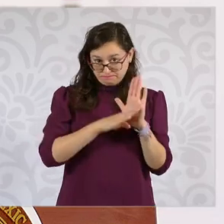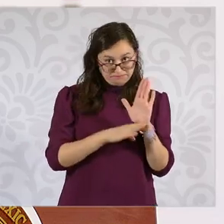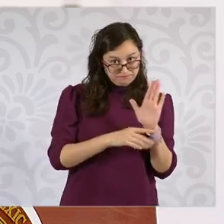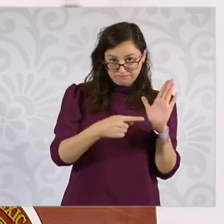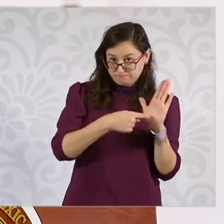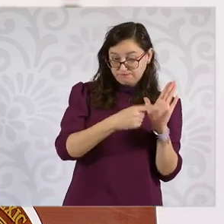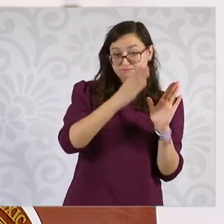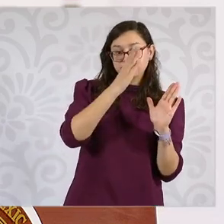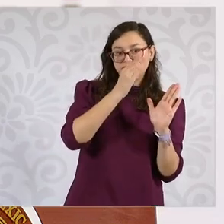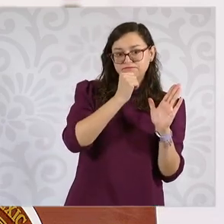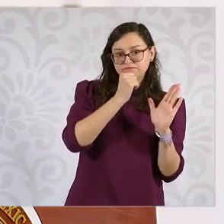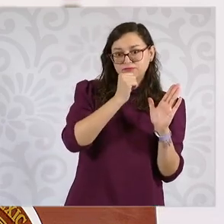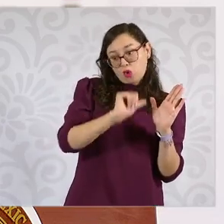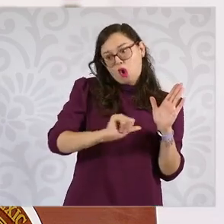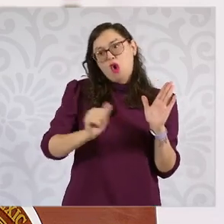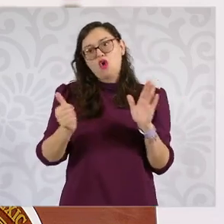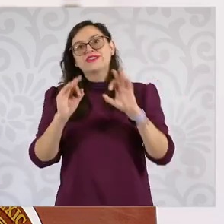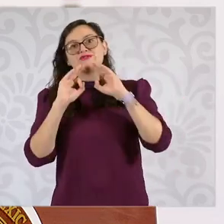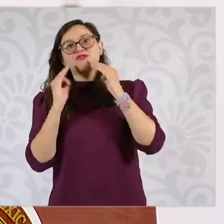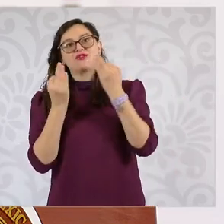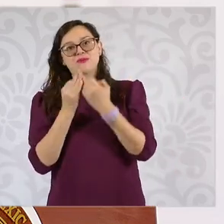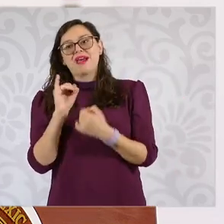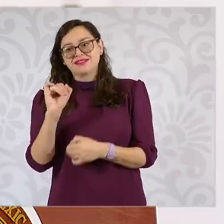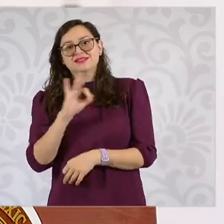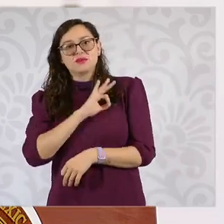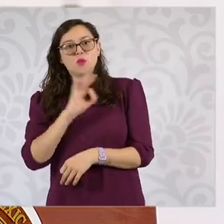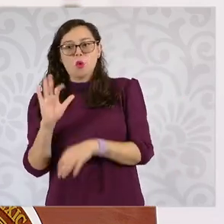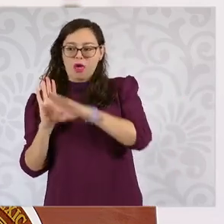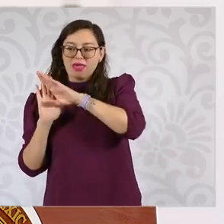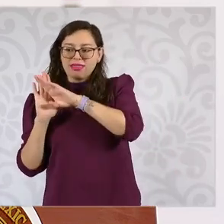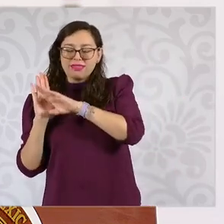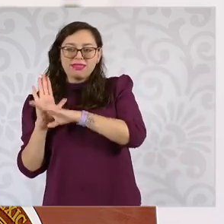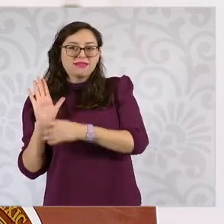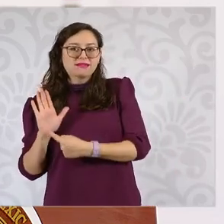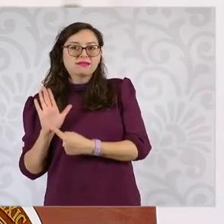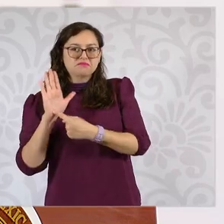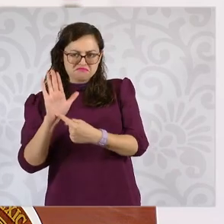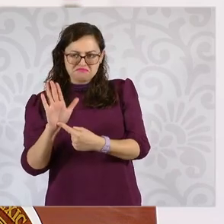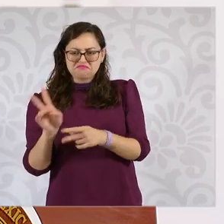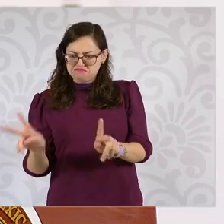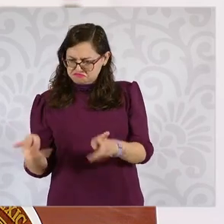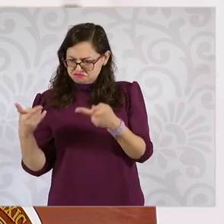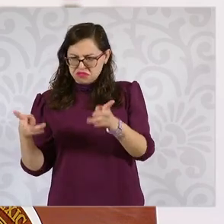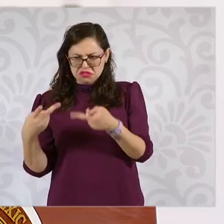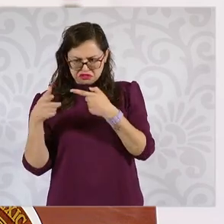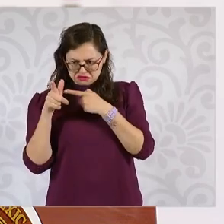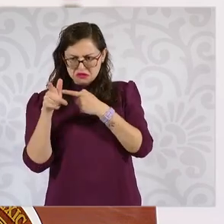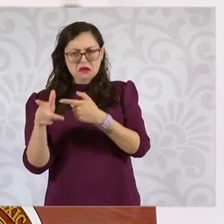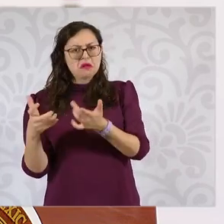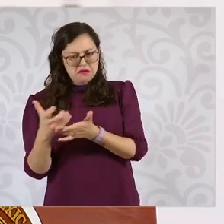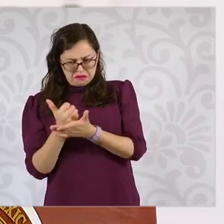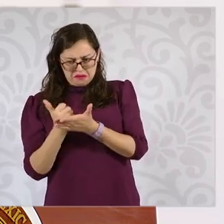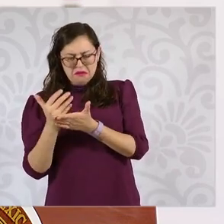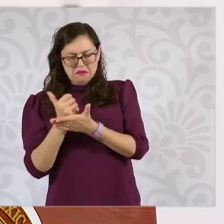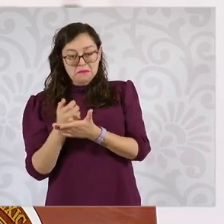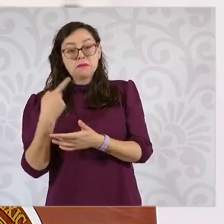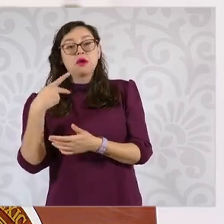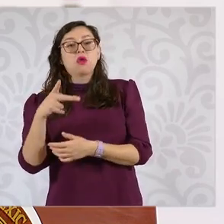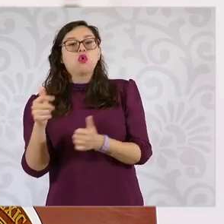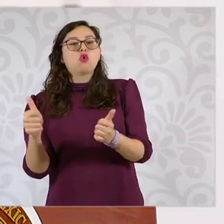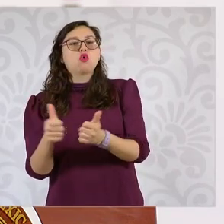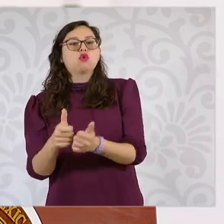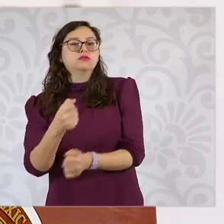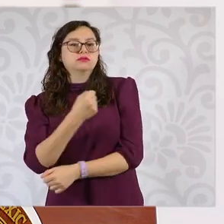y cómo puedan transformar lo que ellos venden en alimentos saludables.